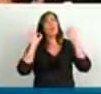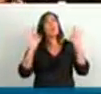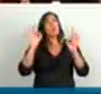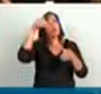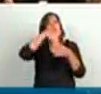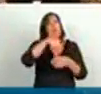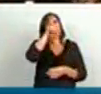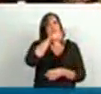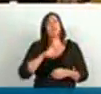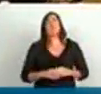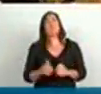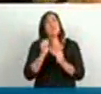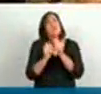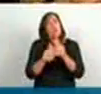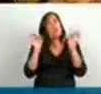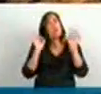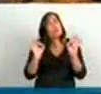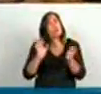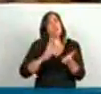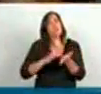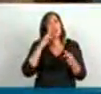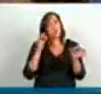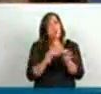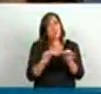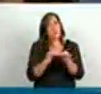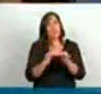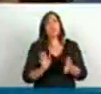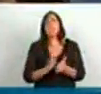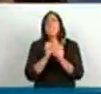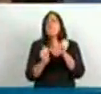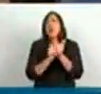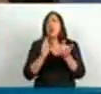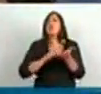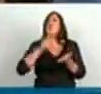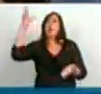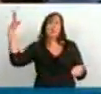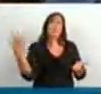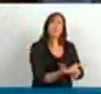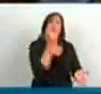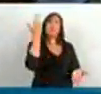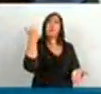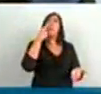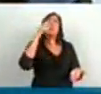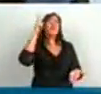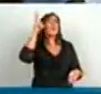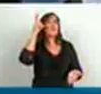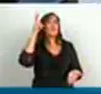la historia completa, la historia del atropello en 1833,